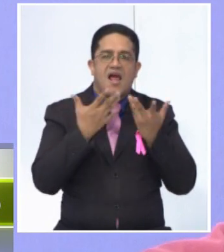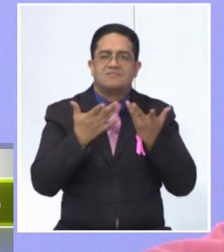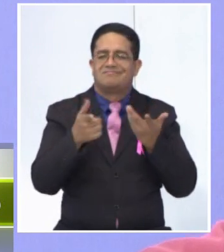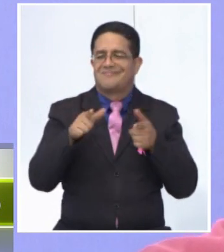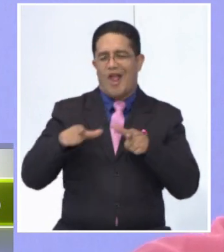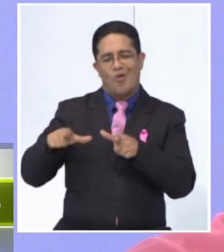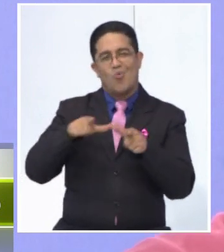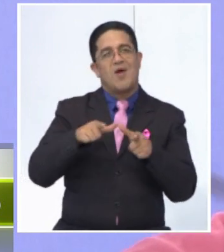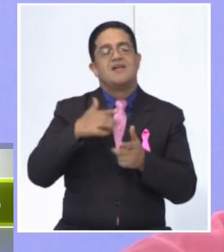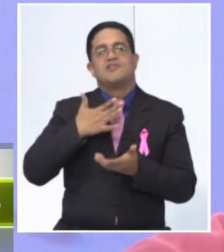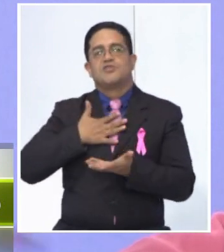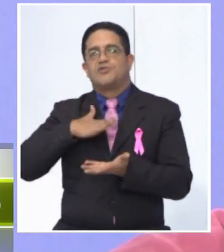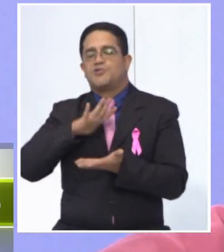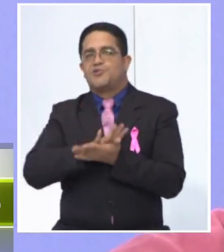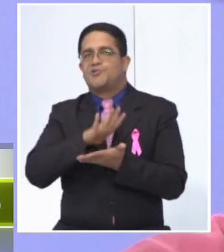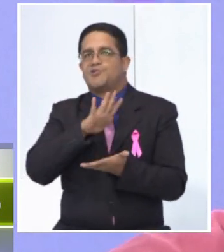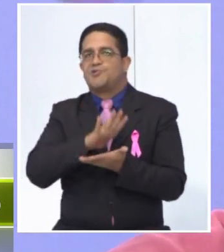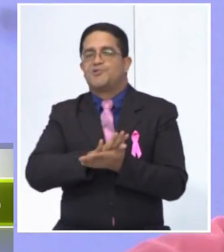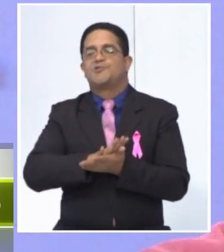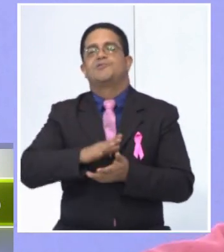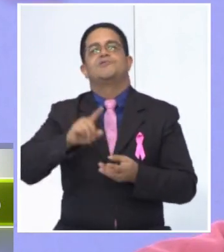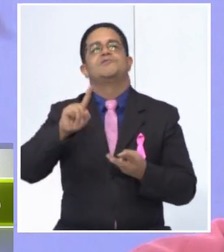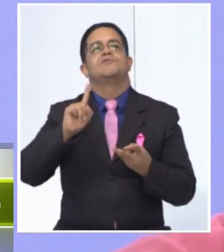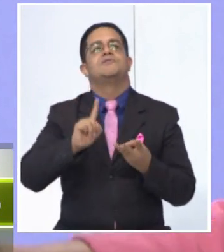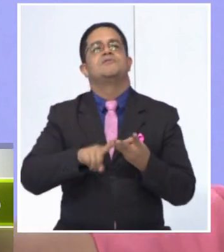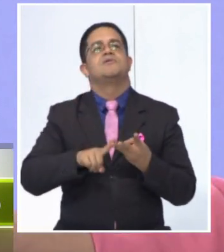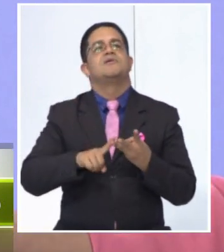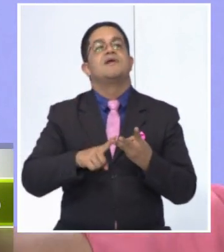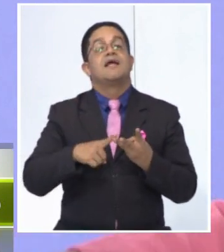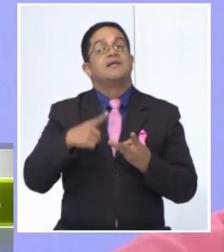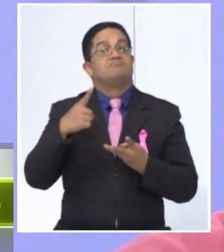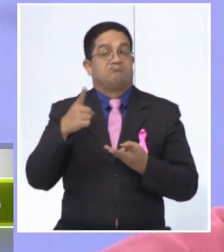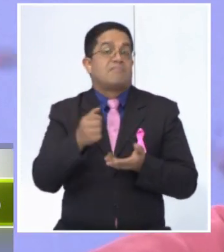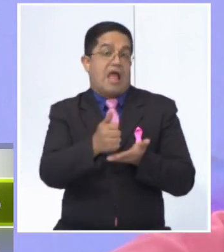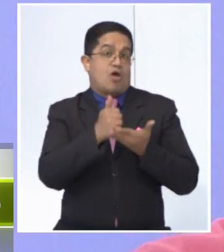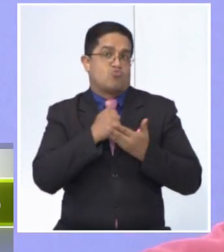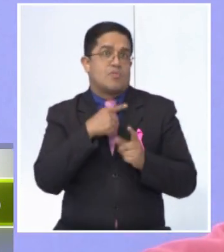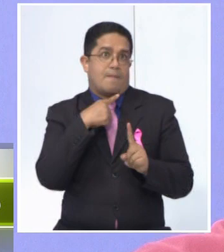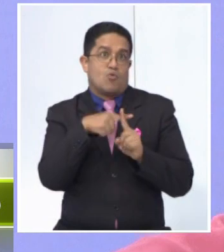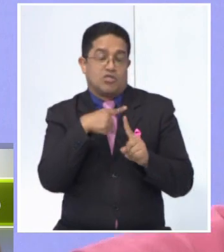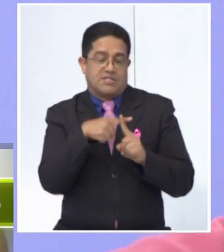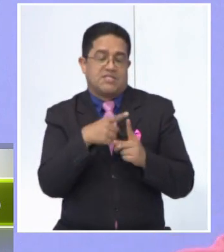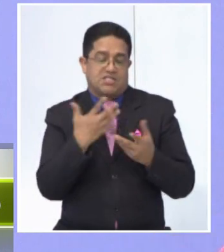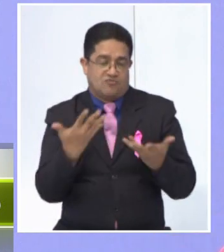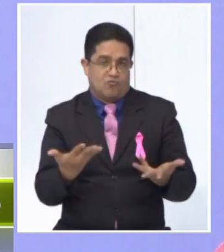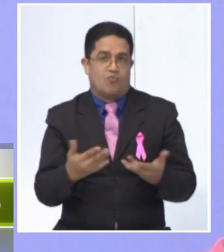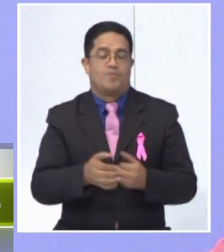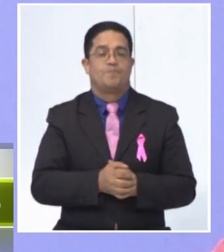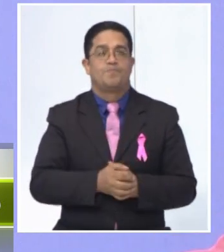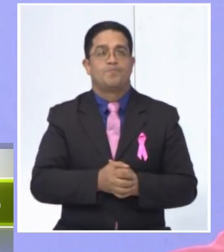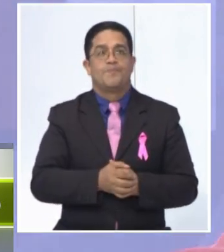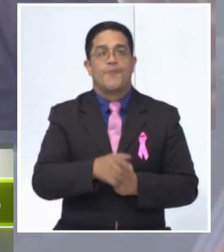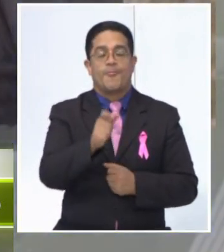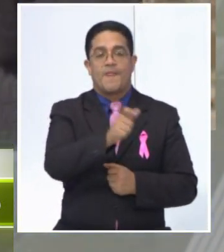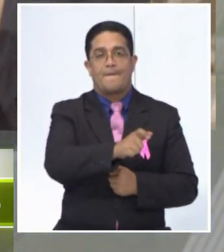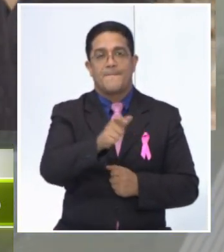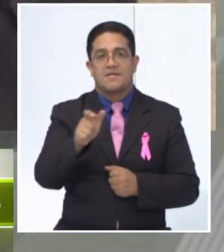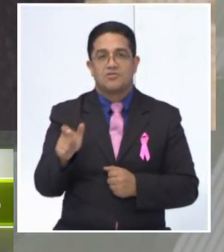seguro, sin que seas juzgado, tiene un gran impacto a nivel emocional. O sea, las personas